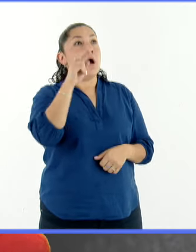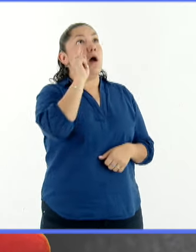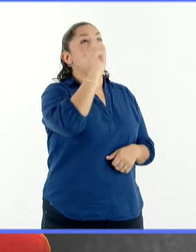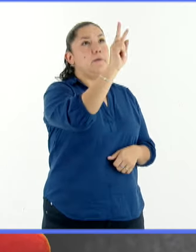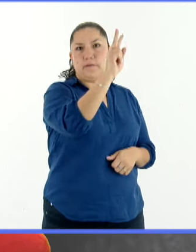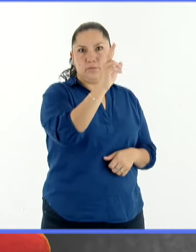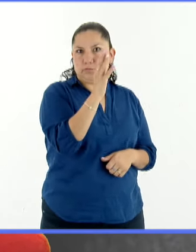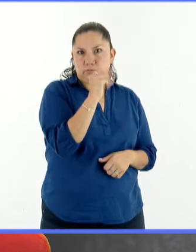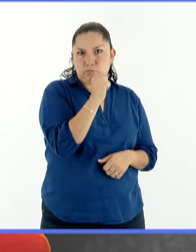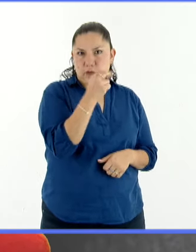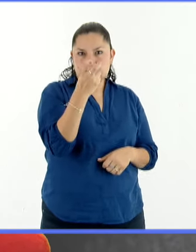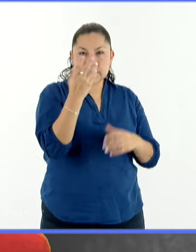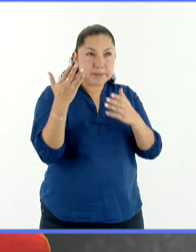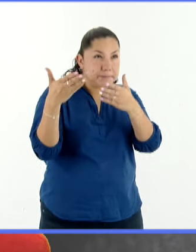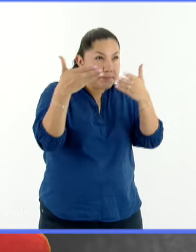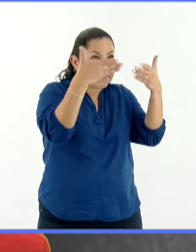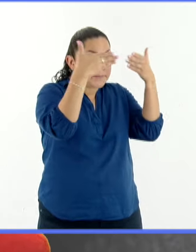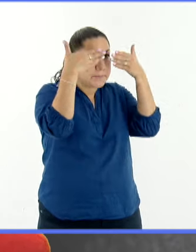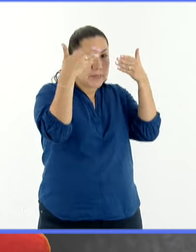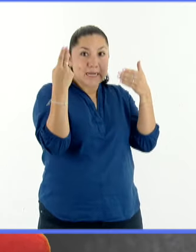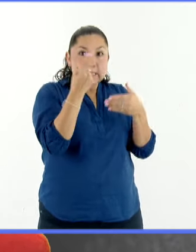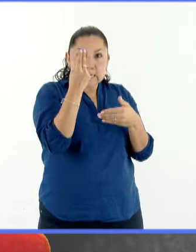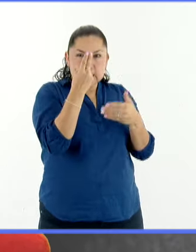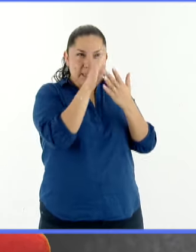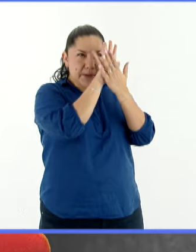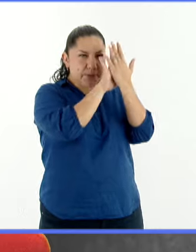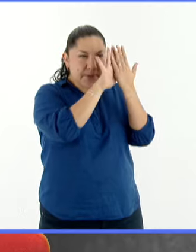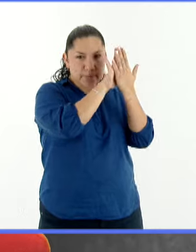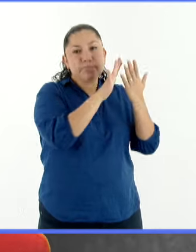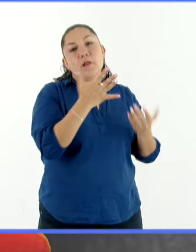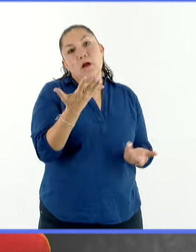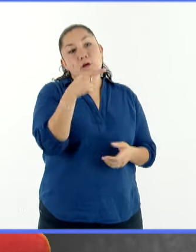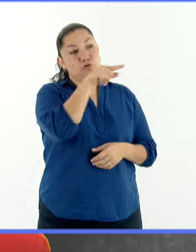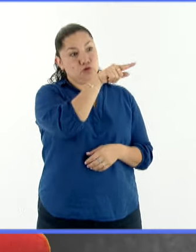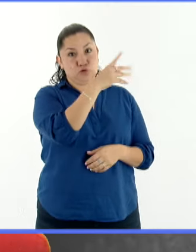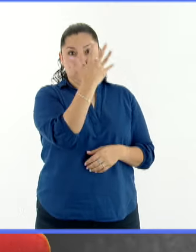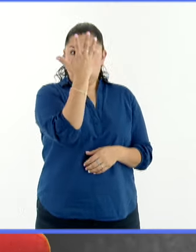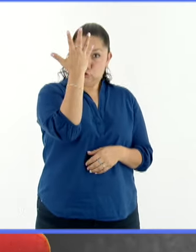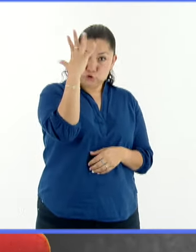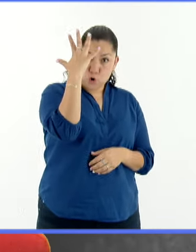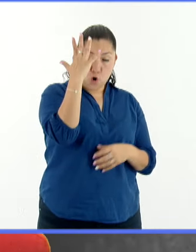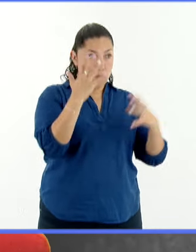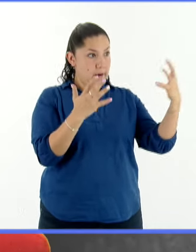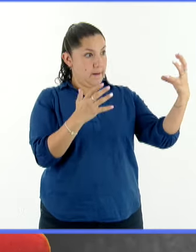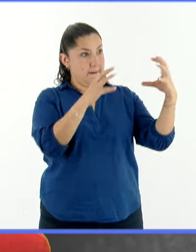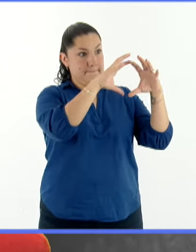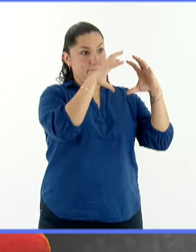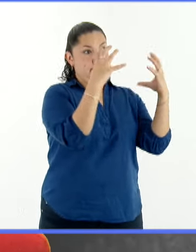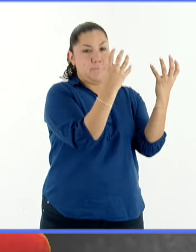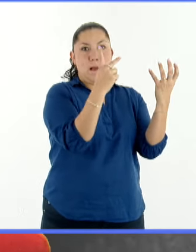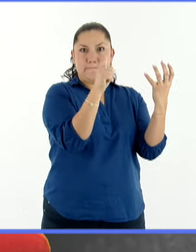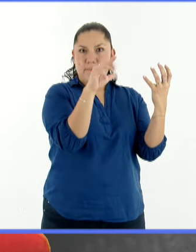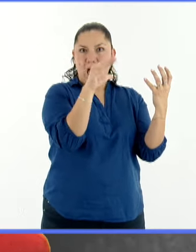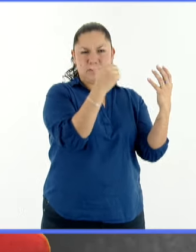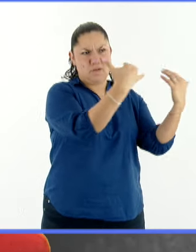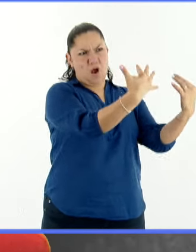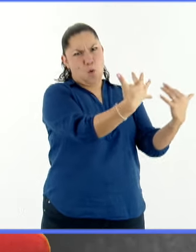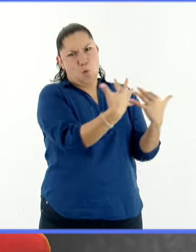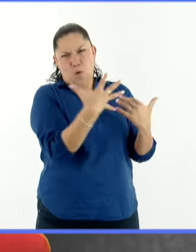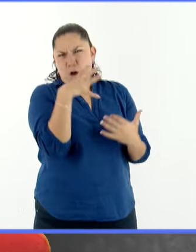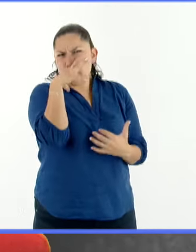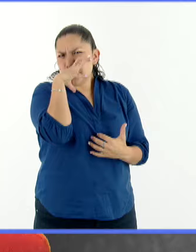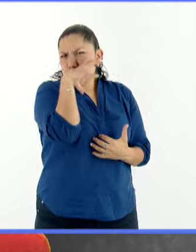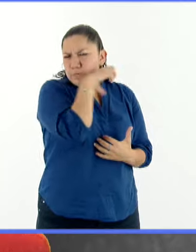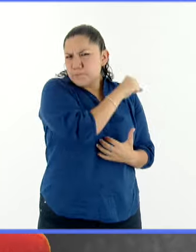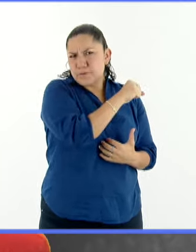Digamos, el Sol es, le decimos, es una esfera de plasma en realidad, es decir, las temperaturas son muy altas. La superficie del Sol está alrededor